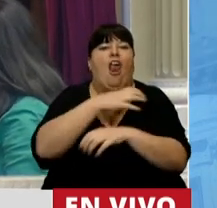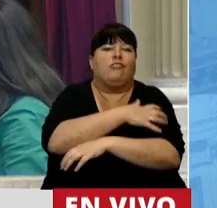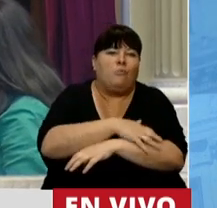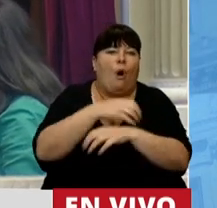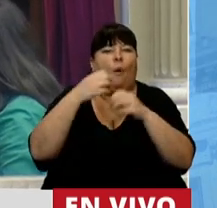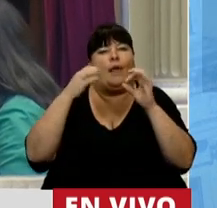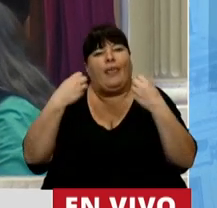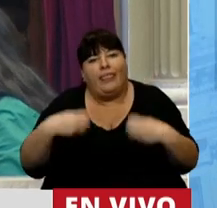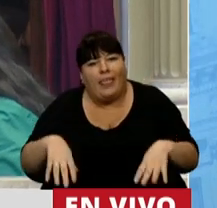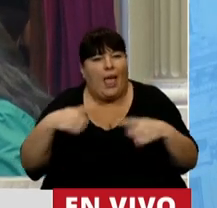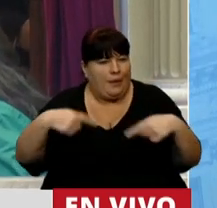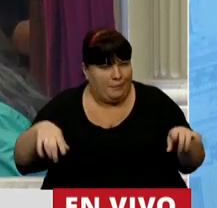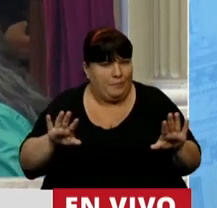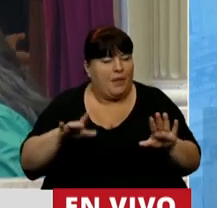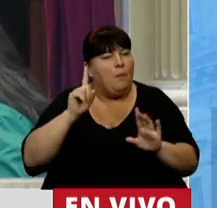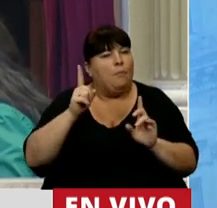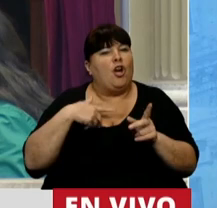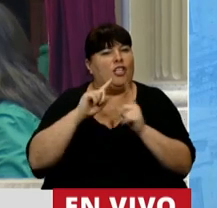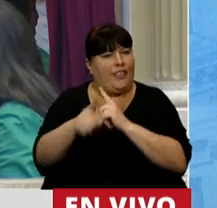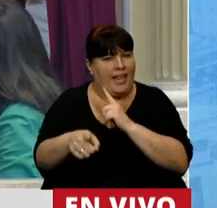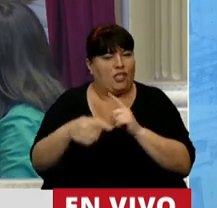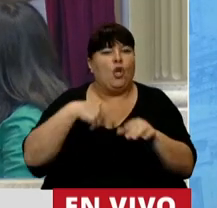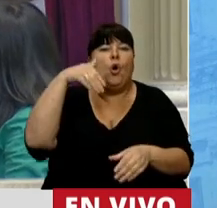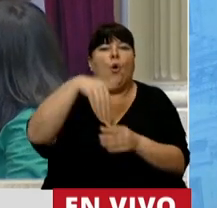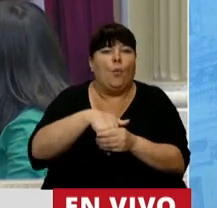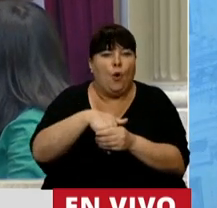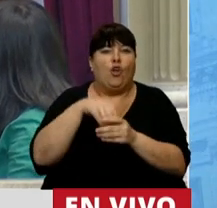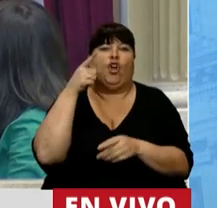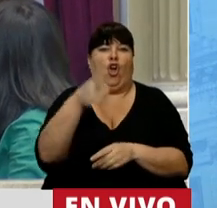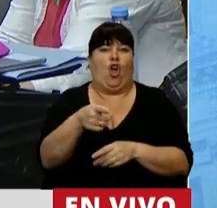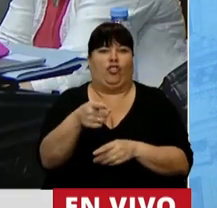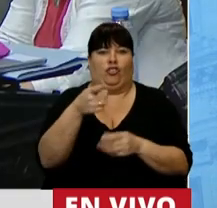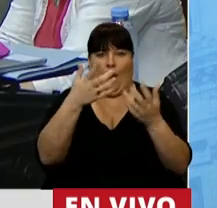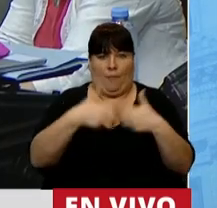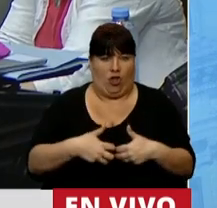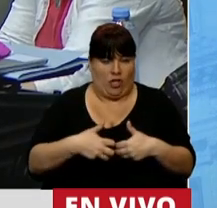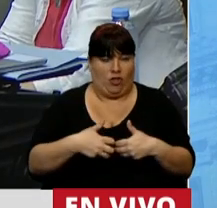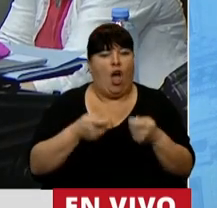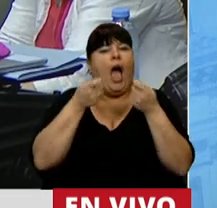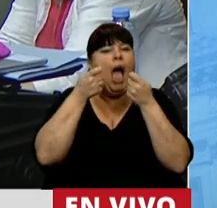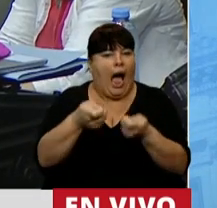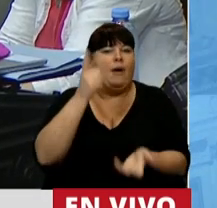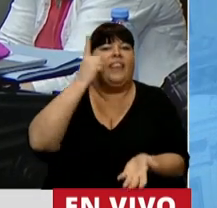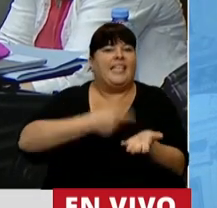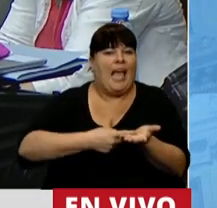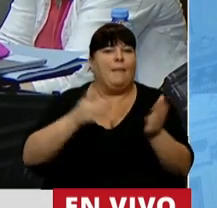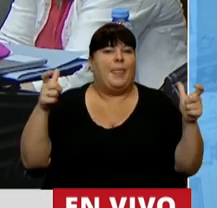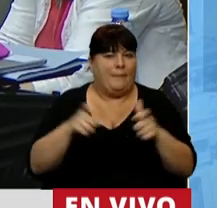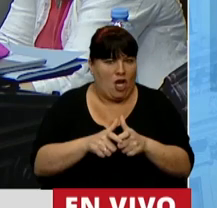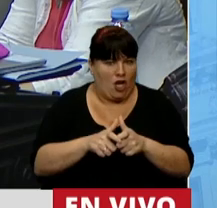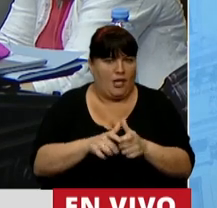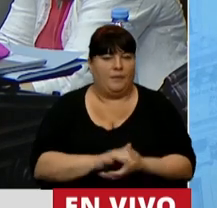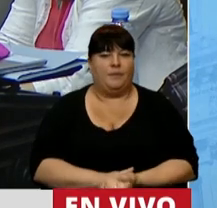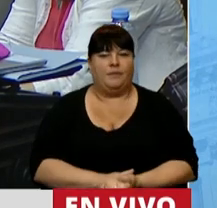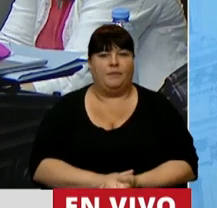vulnerables. Por eso anticipo mi voto en contra de este proyecto y acompaño el dictamen de minoría.